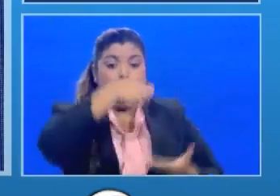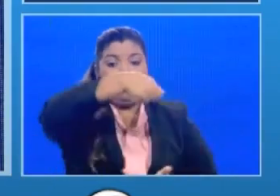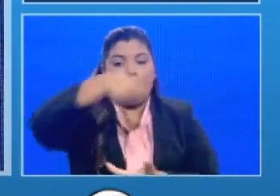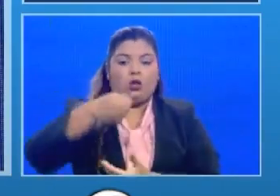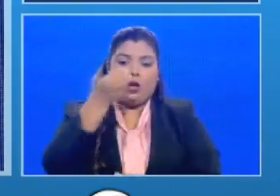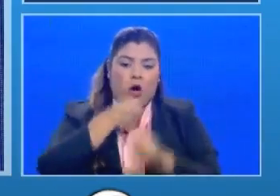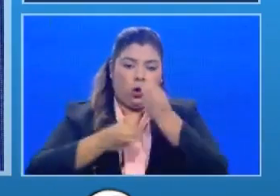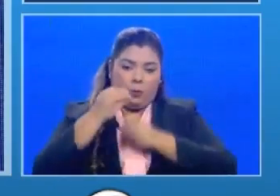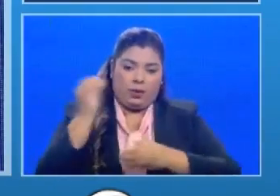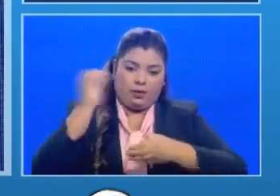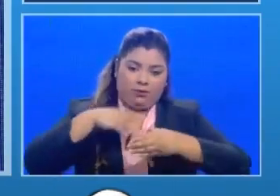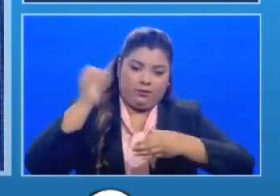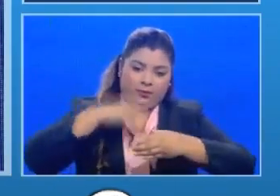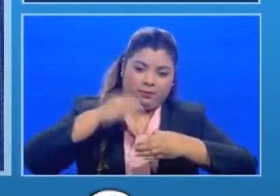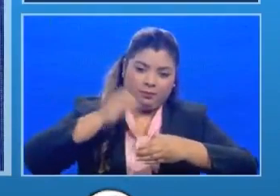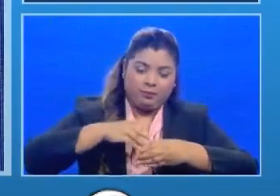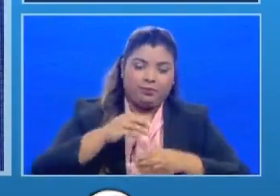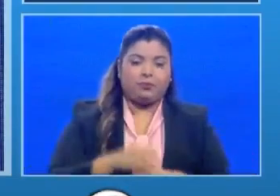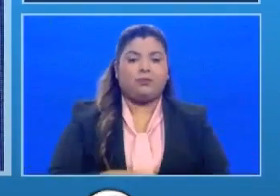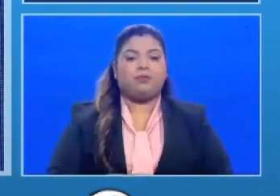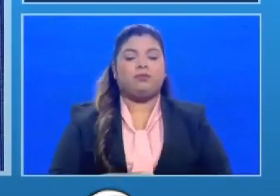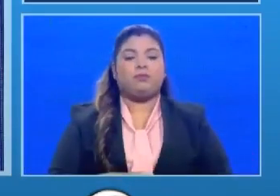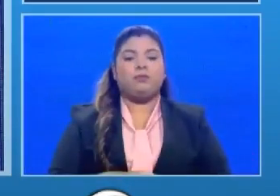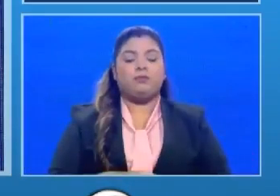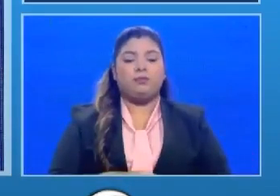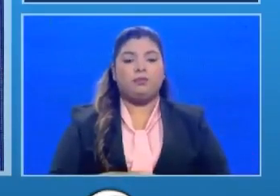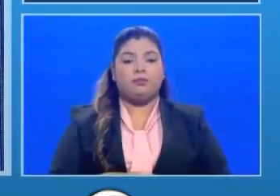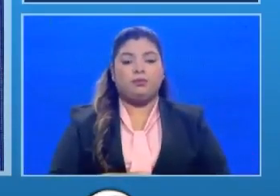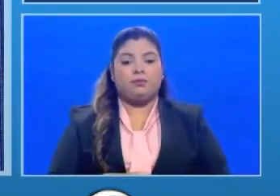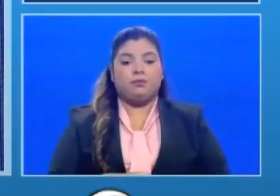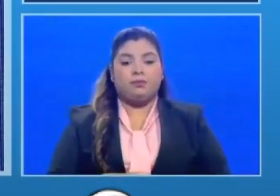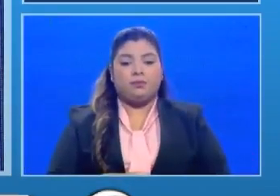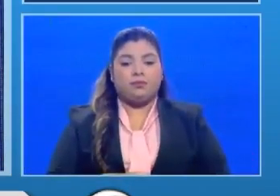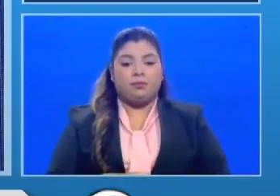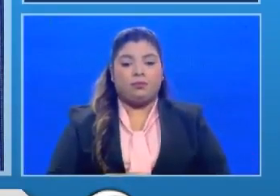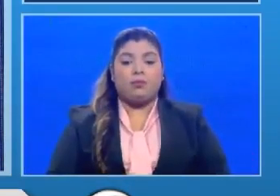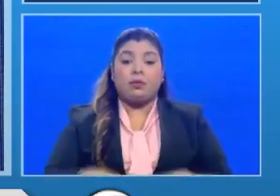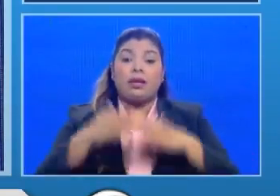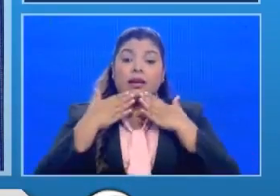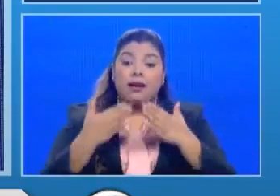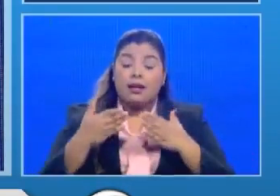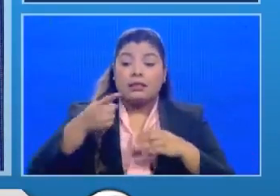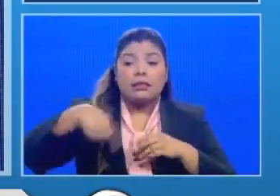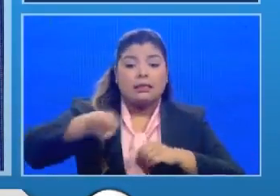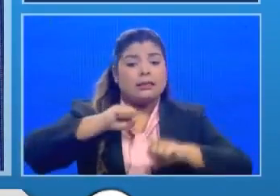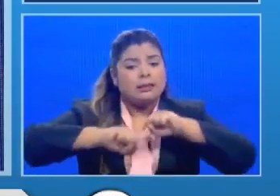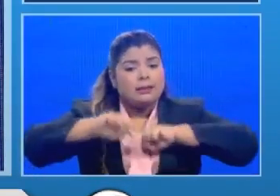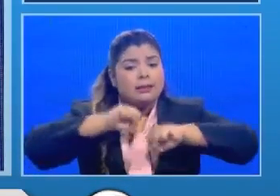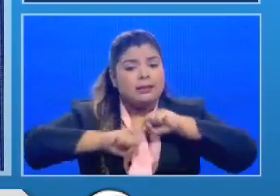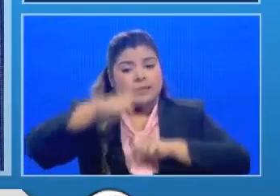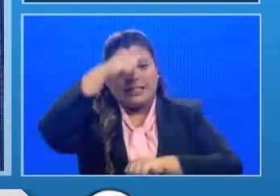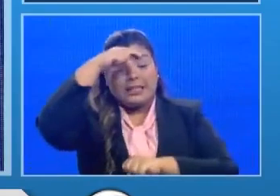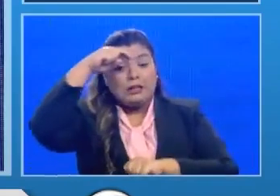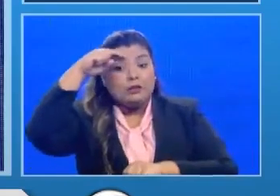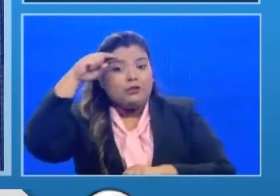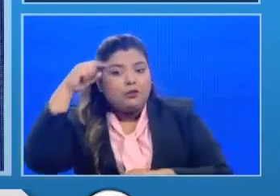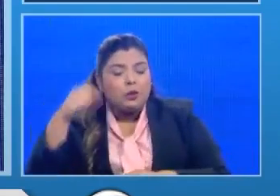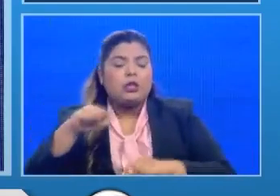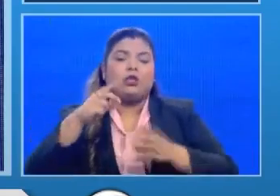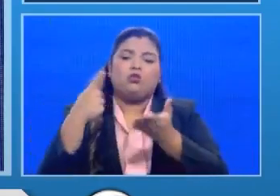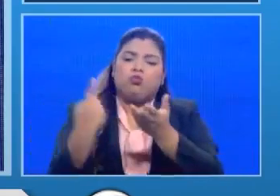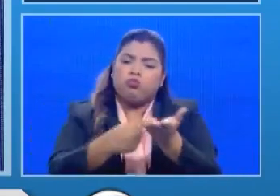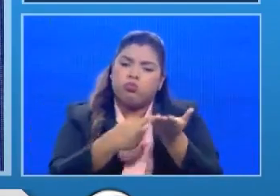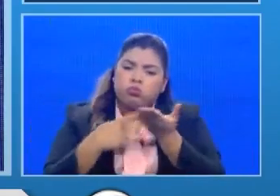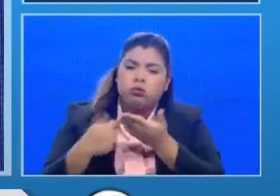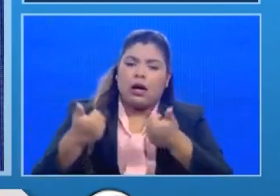producción agropecuaria o agroindustrial gracias a esas gestiones y reitero el